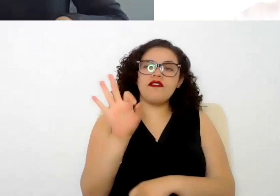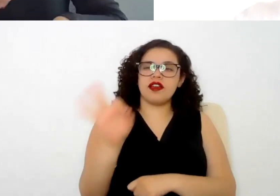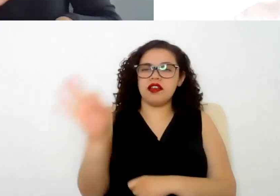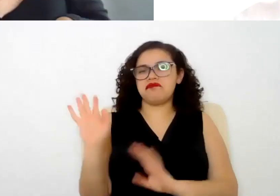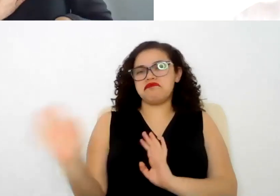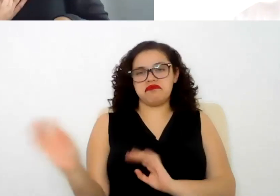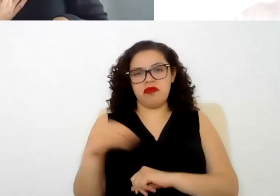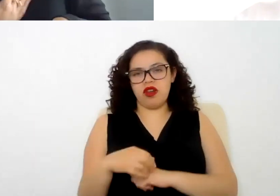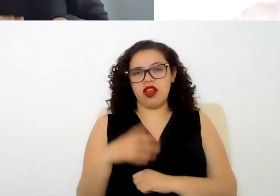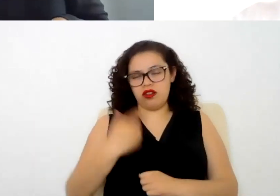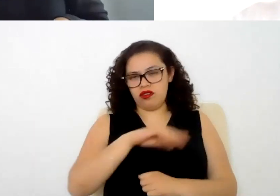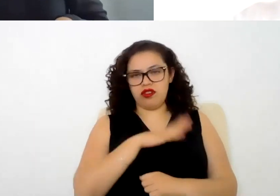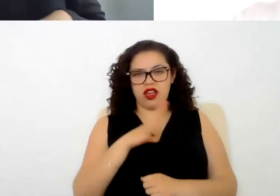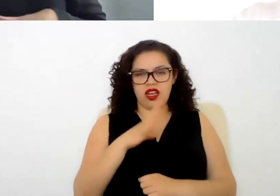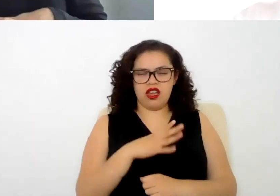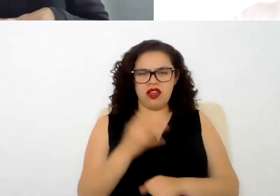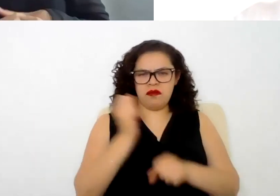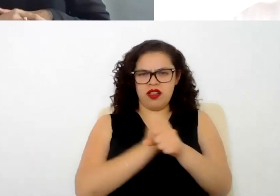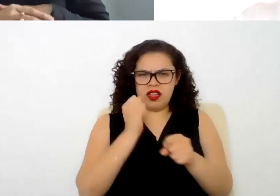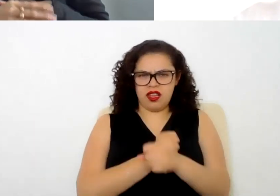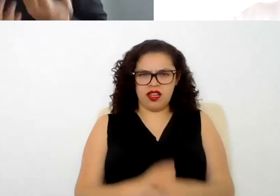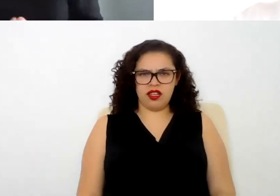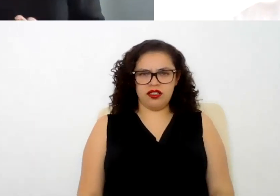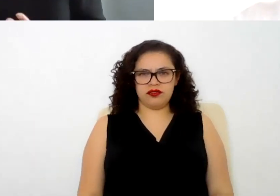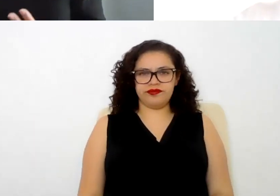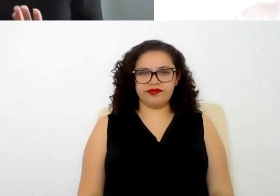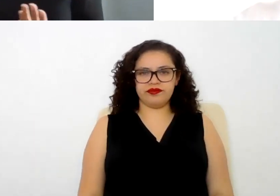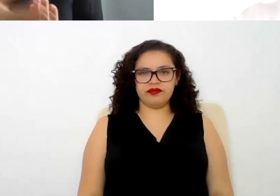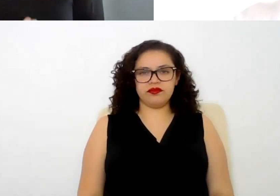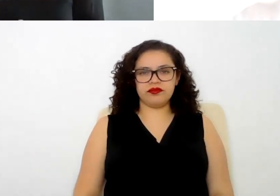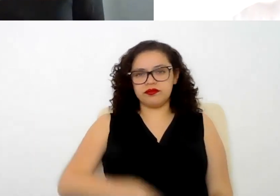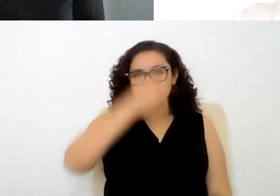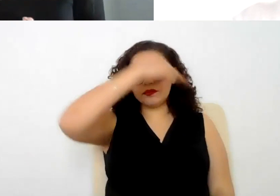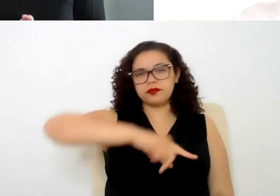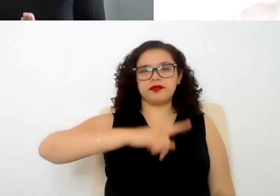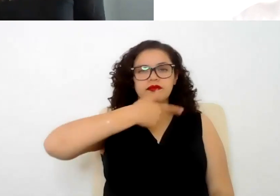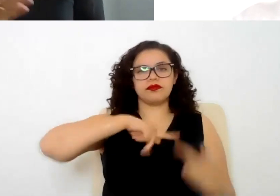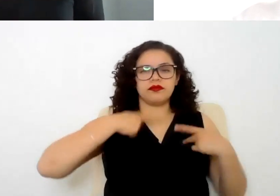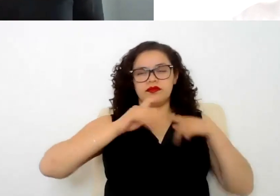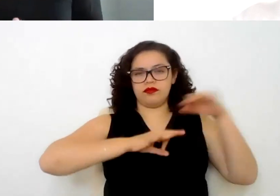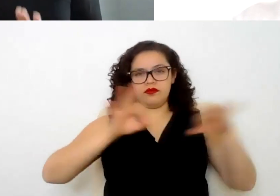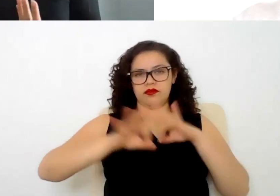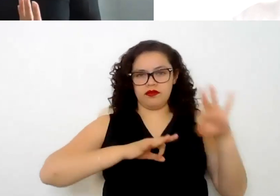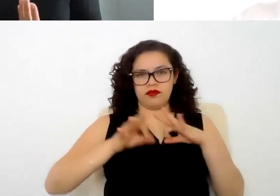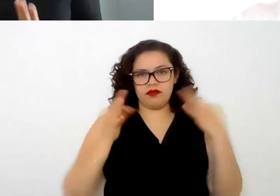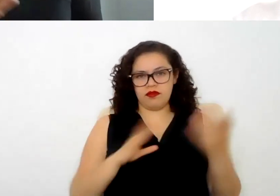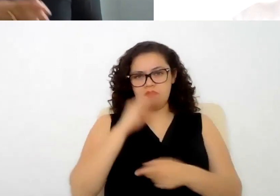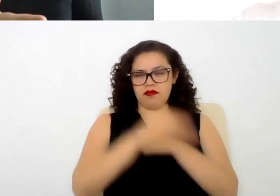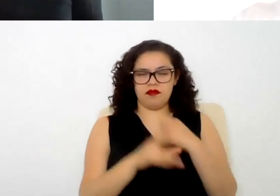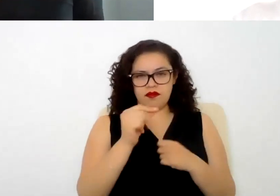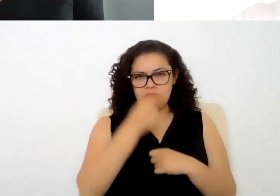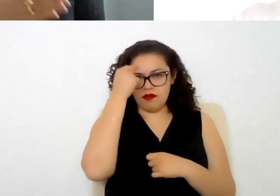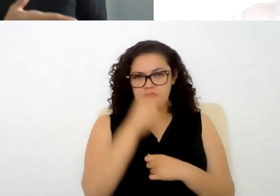y muchas veces nos hemos encontrado en la práctica en la que pues la obra para el cual se contrató esta persona no termina en el